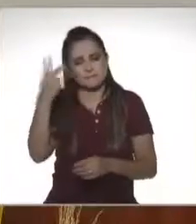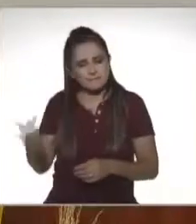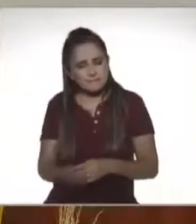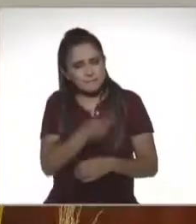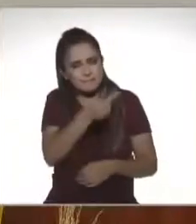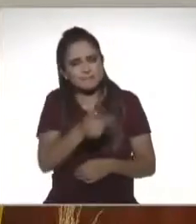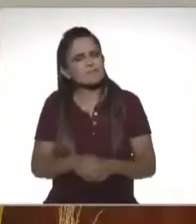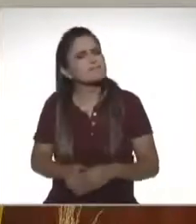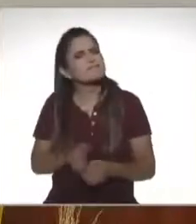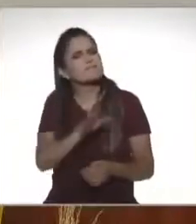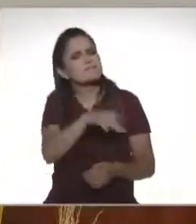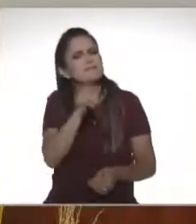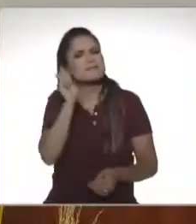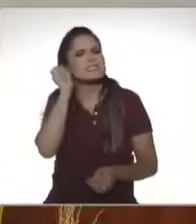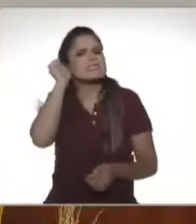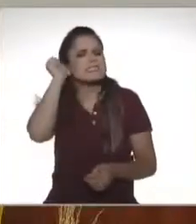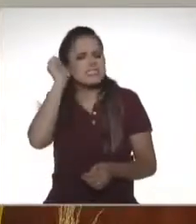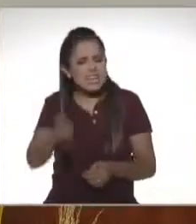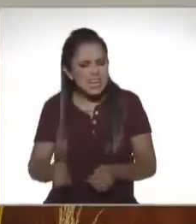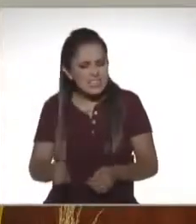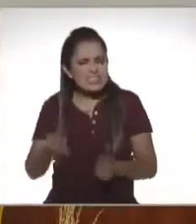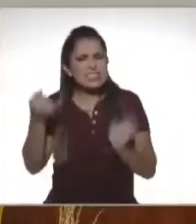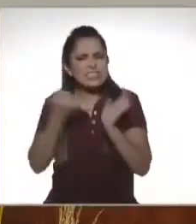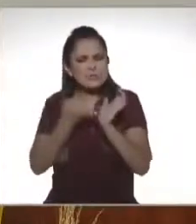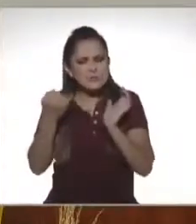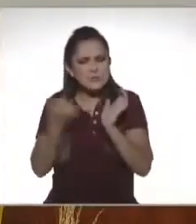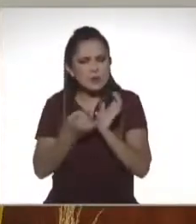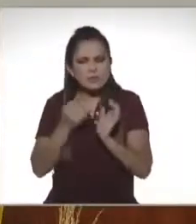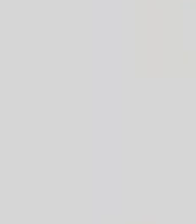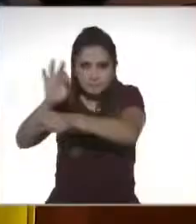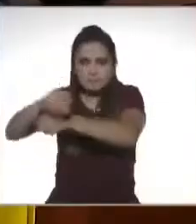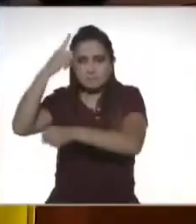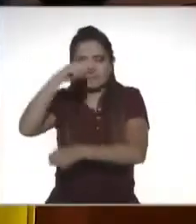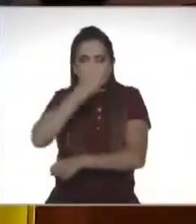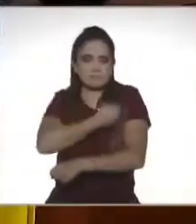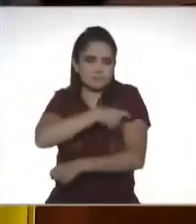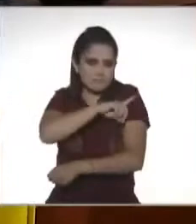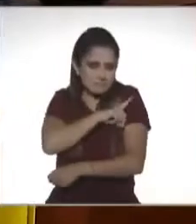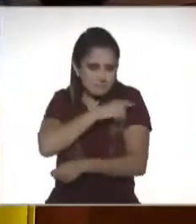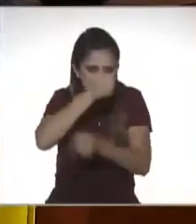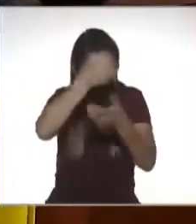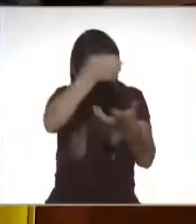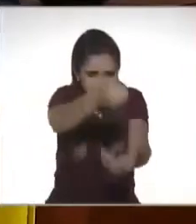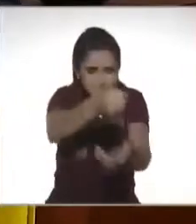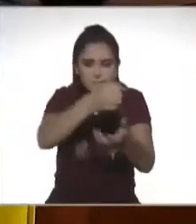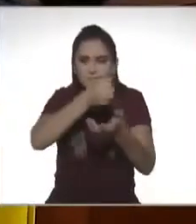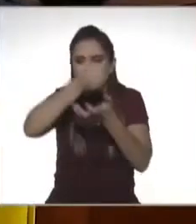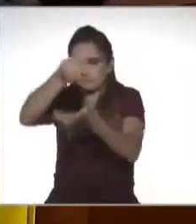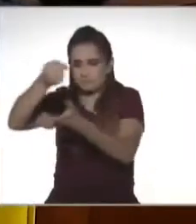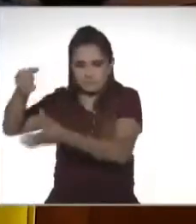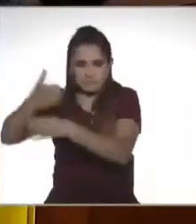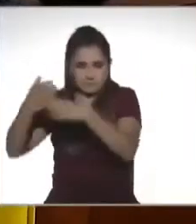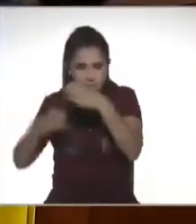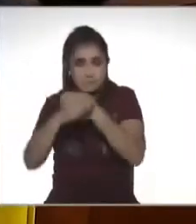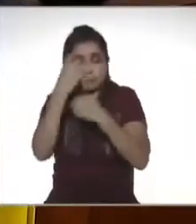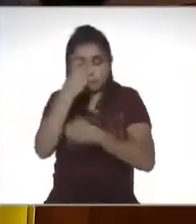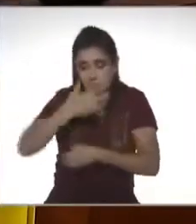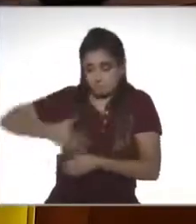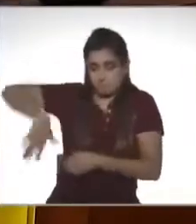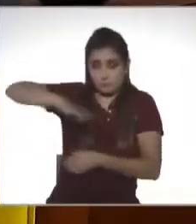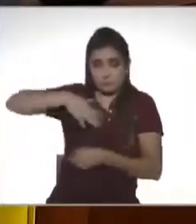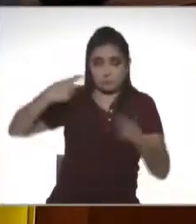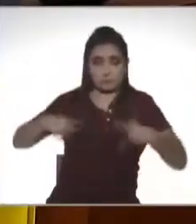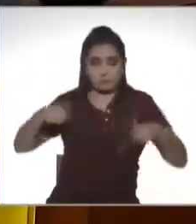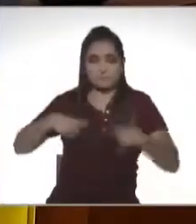¿A qué nos referimos cuando hablamos de impuestos? ¿Cómo se definen? en ese sentido es que las personas que formamos la población tenemos